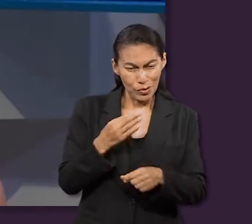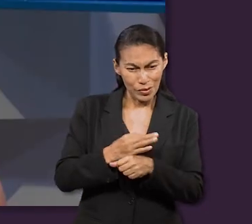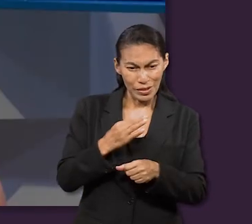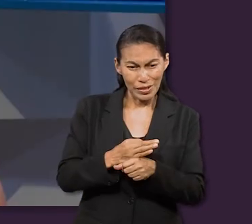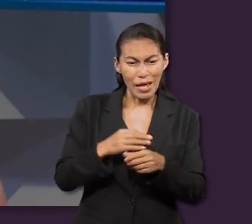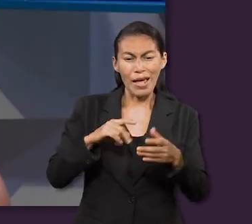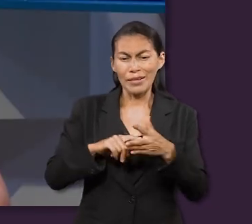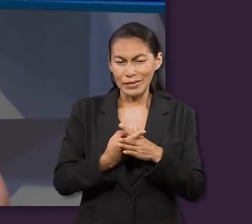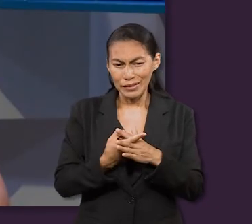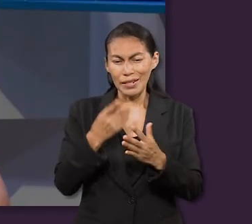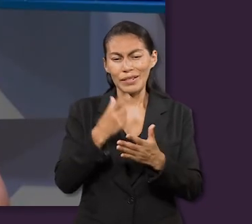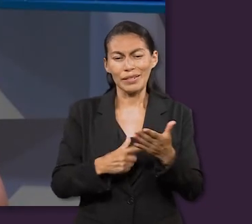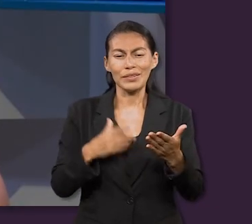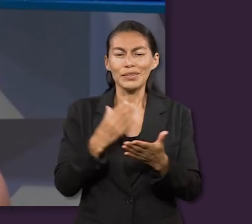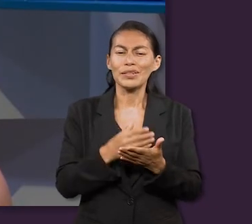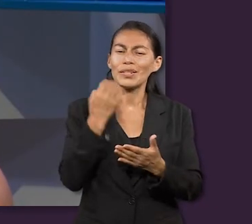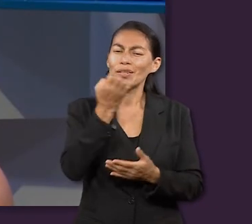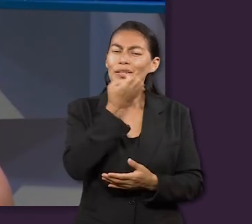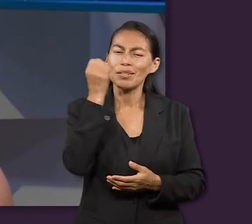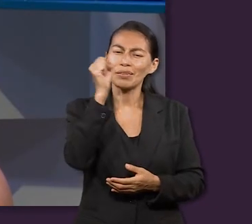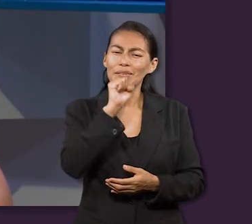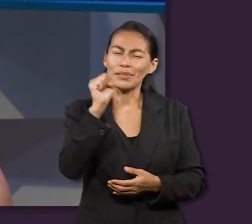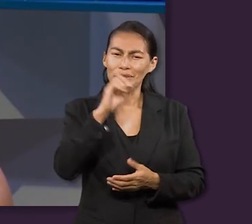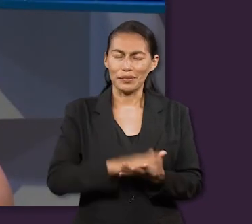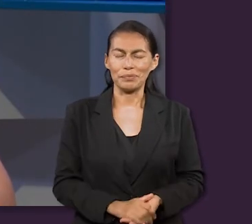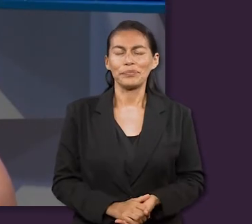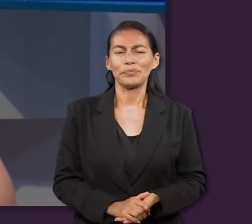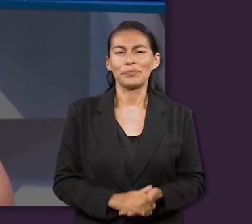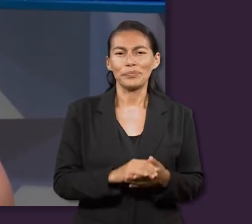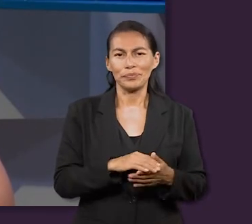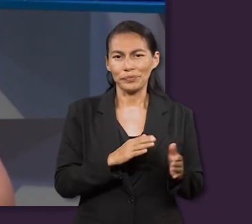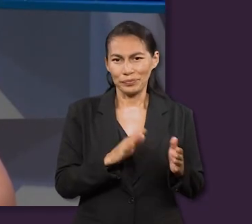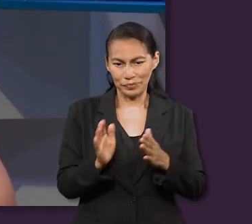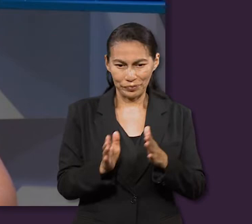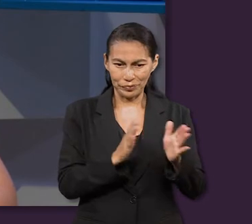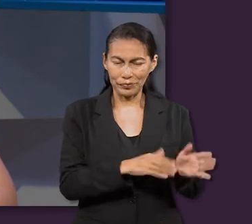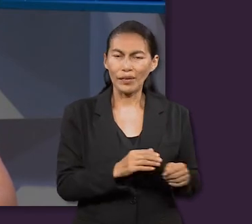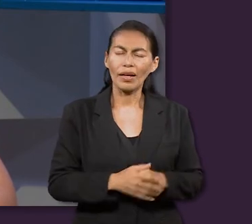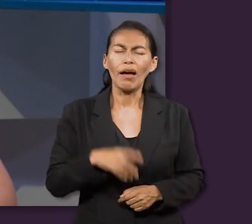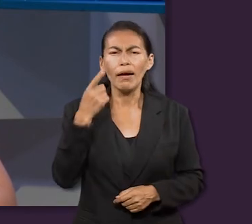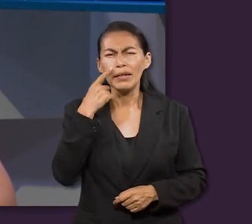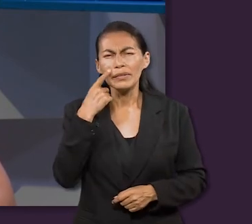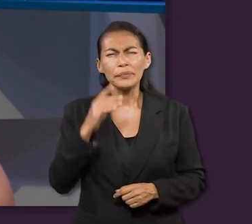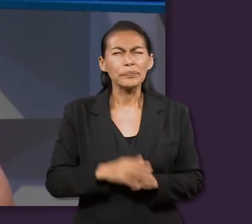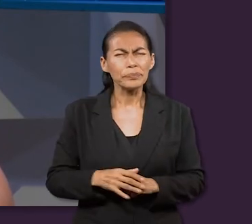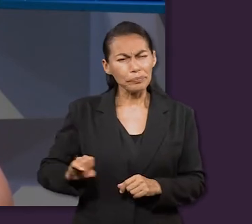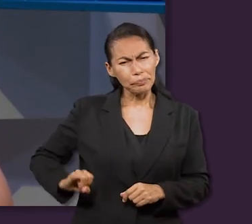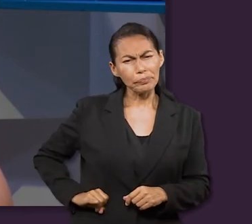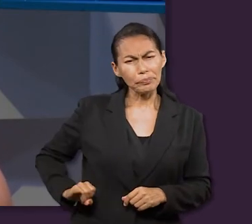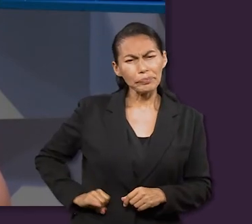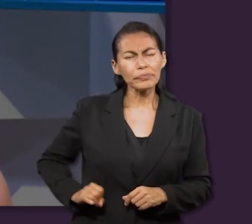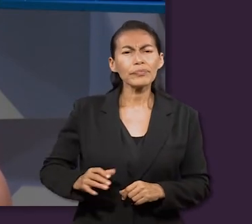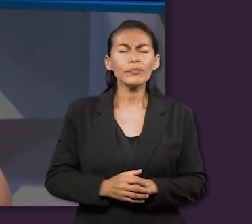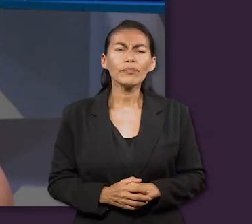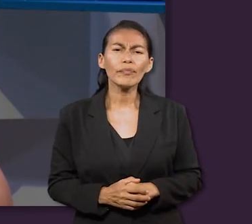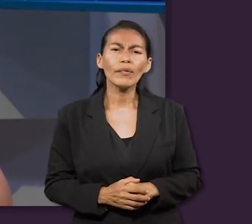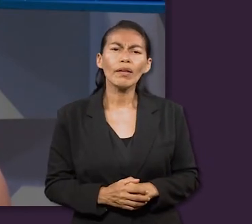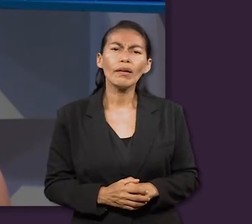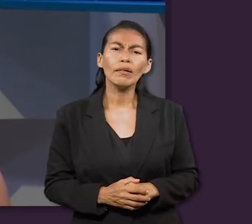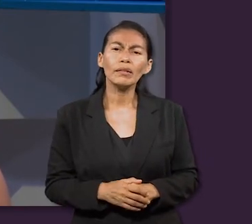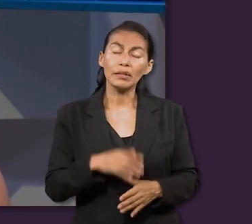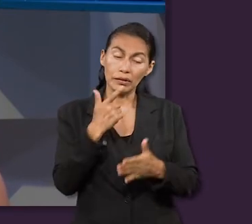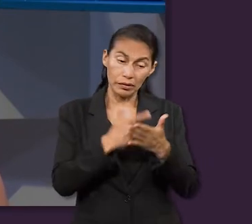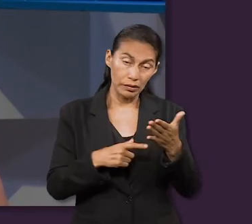nosotros vamos a dar inicio a la lección de la Escuela Sabática. Algo bien interesante es que en esta